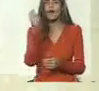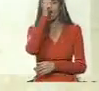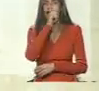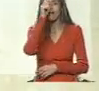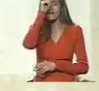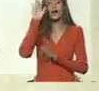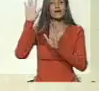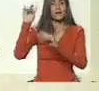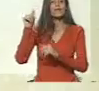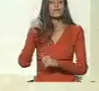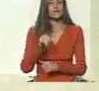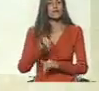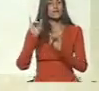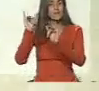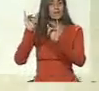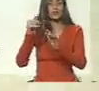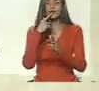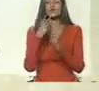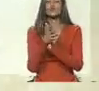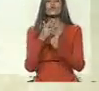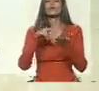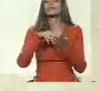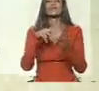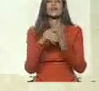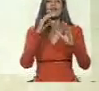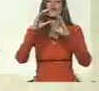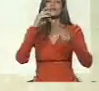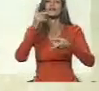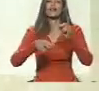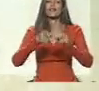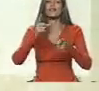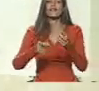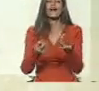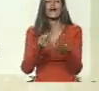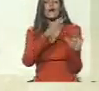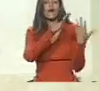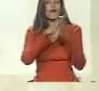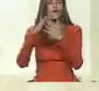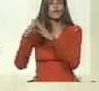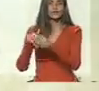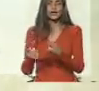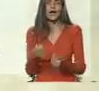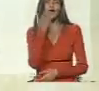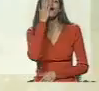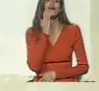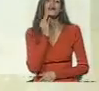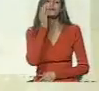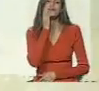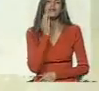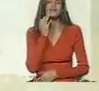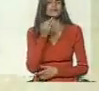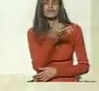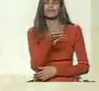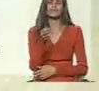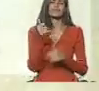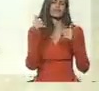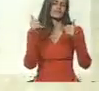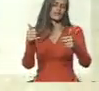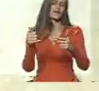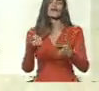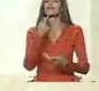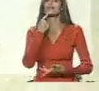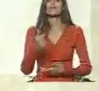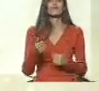y allá pusimos en alto lo que es la comunicación alternativa y comunitaria. Fue una experiencia excelente y